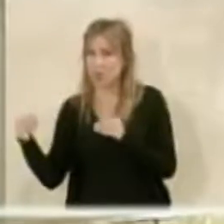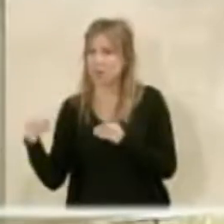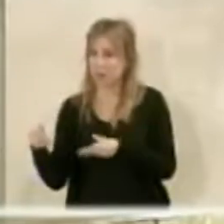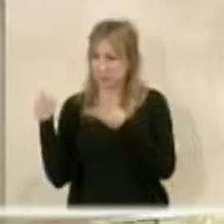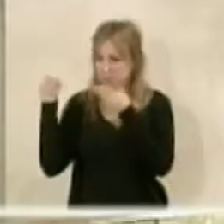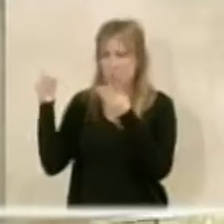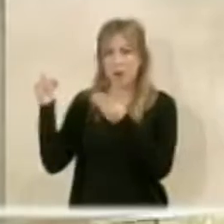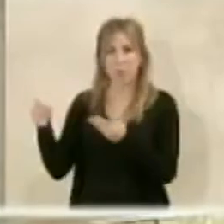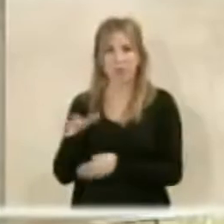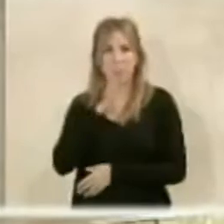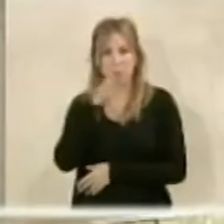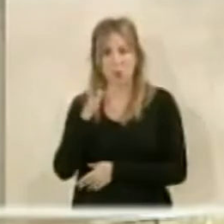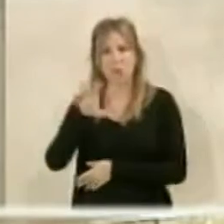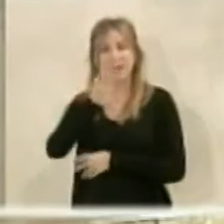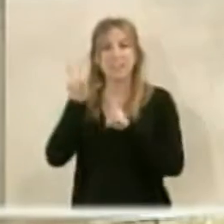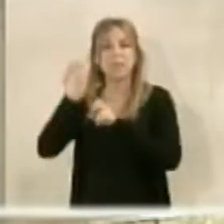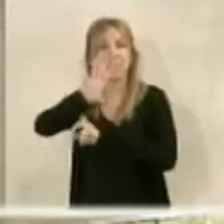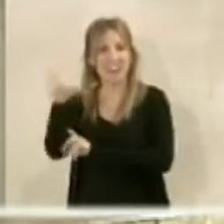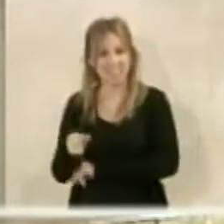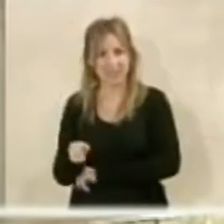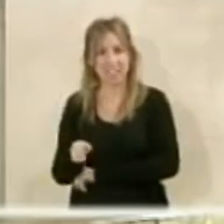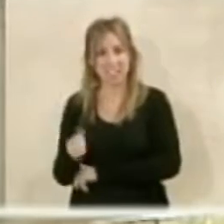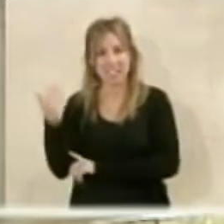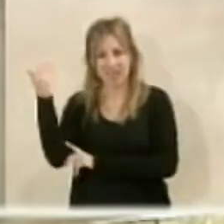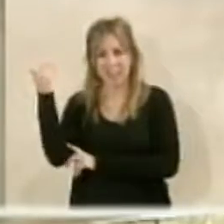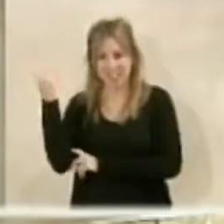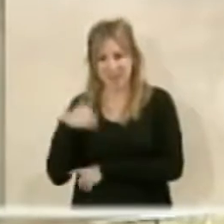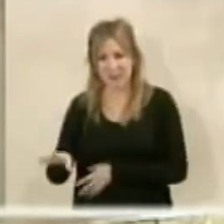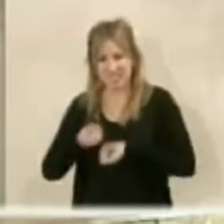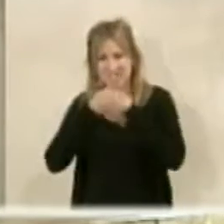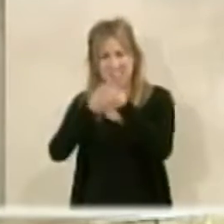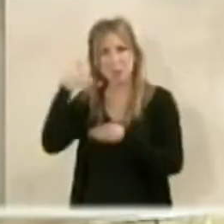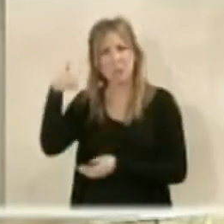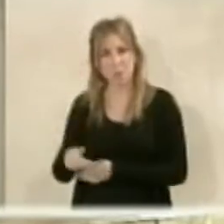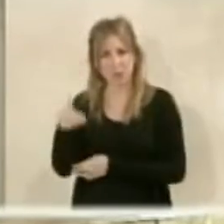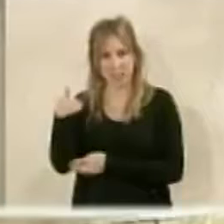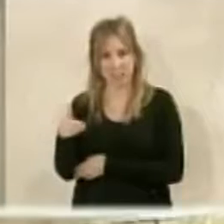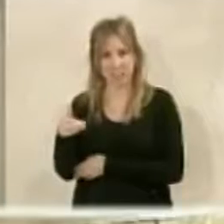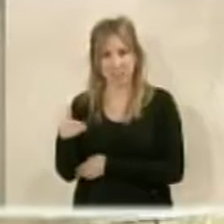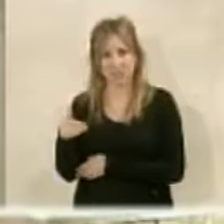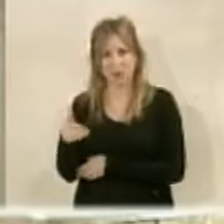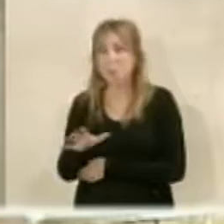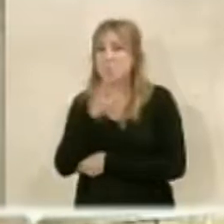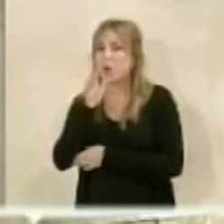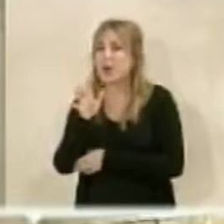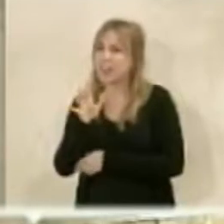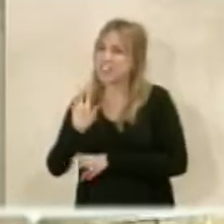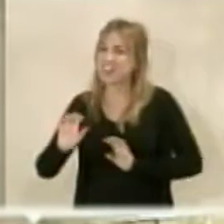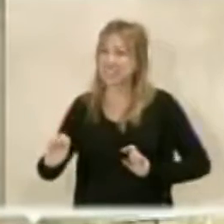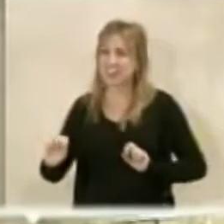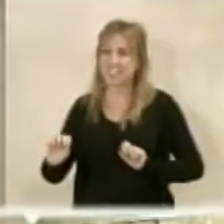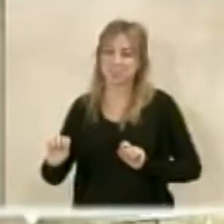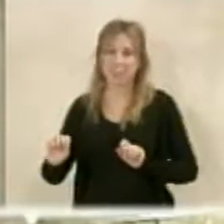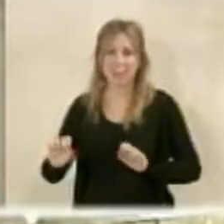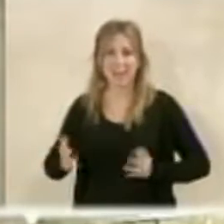las canteras y creo que es importante y que se sepa que si se van a poner en valor es por la iniciativa privada, no